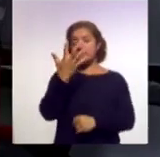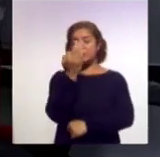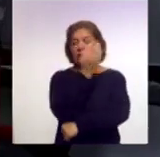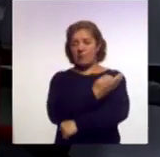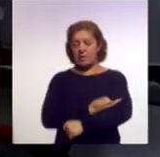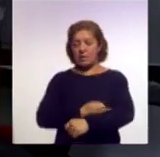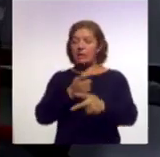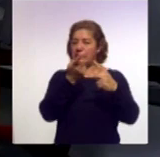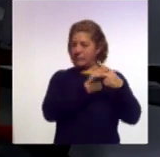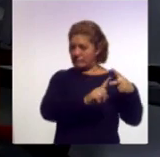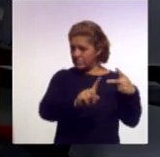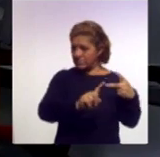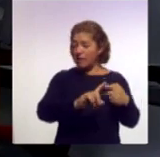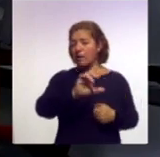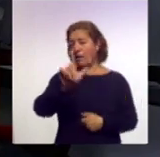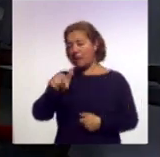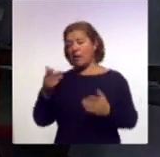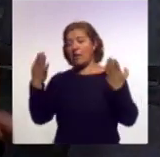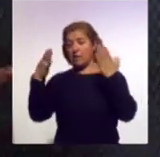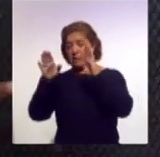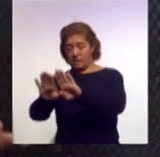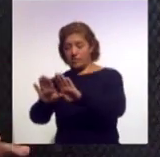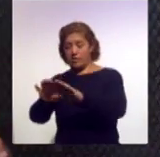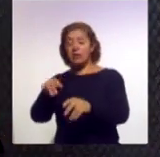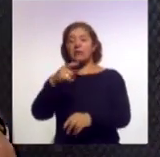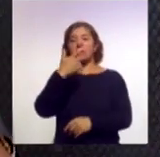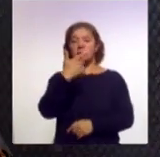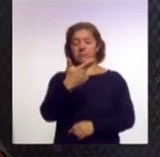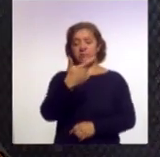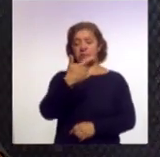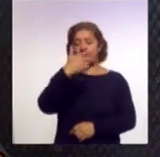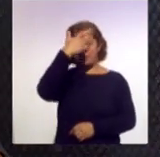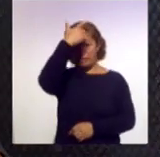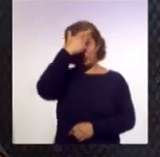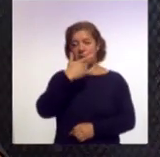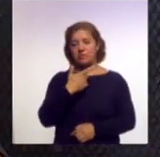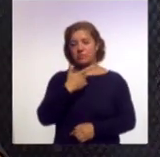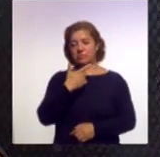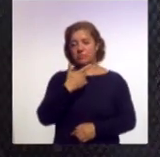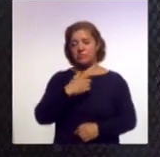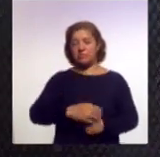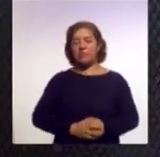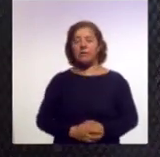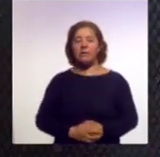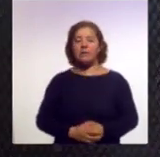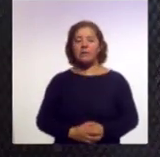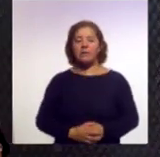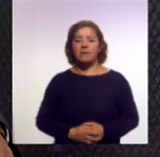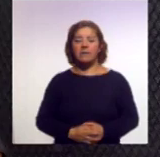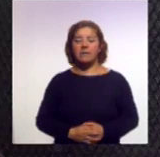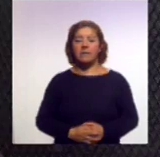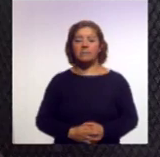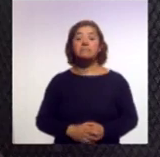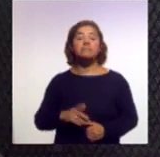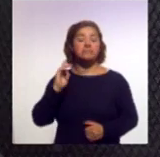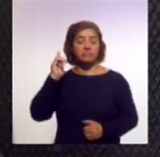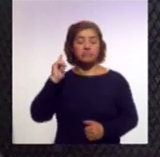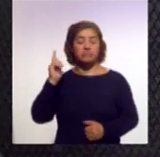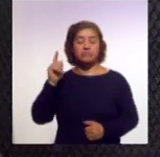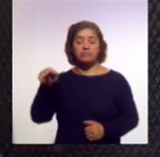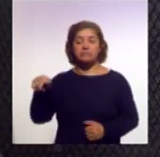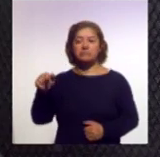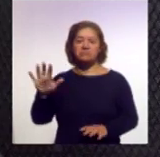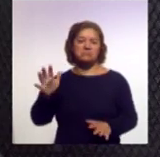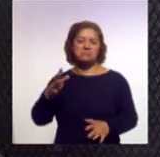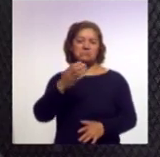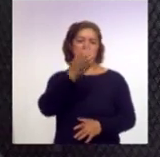y cerrará sus puertas para el ingreso a las 7 de la noche y esperamos que el recorrido nocturno concluya entre 9